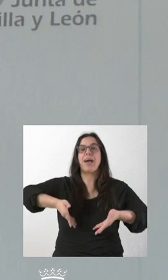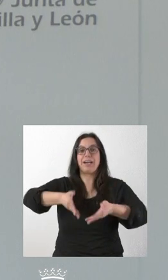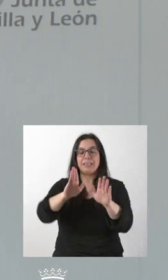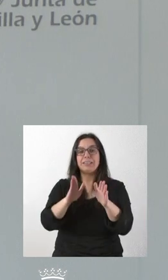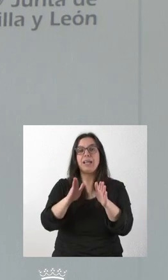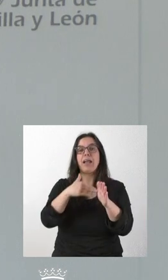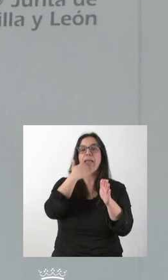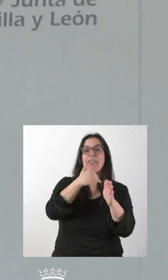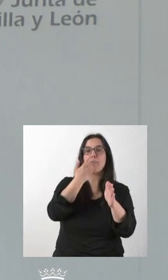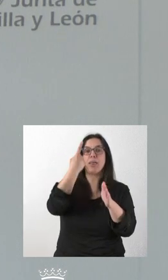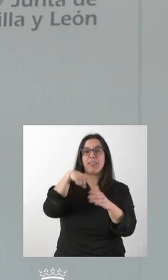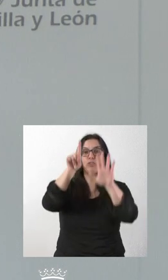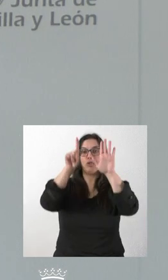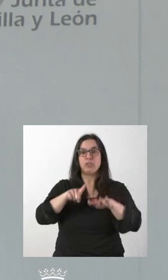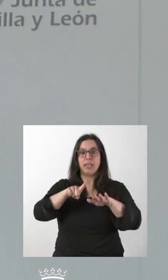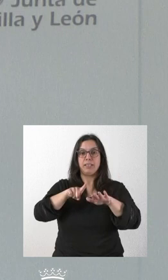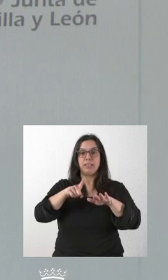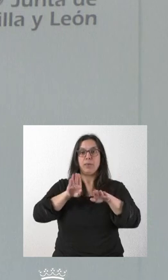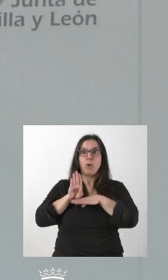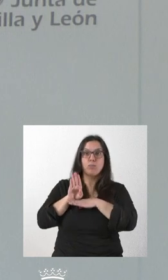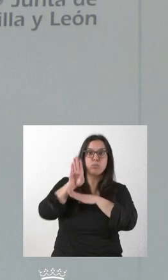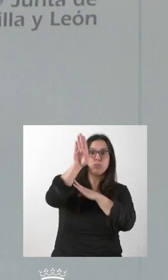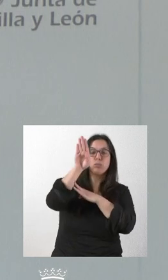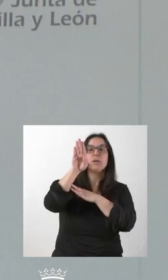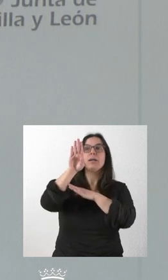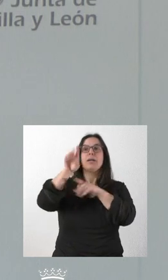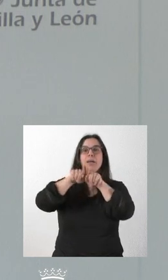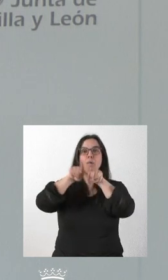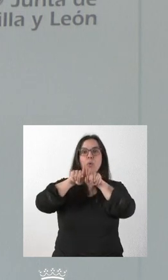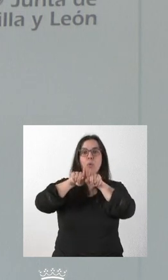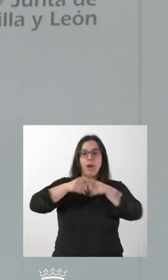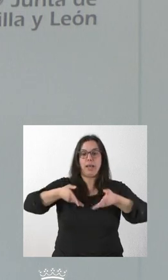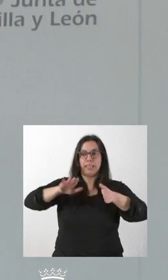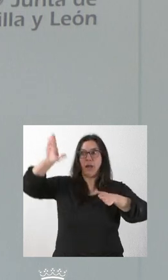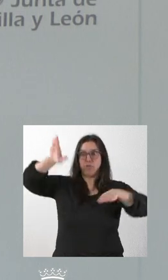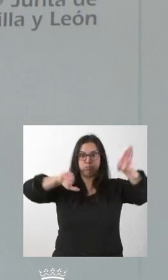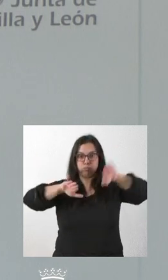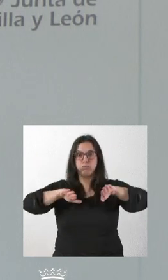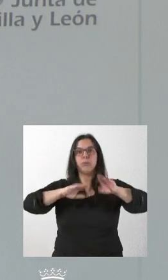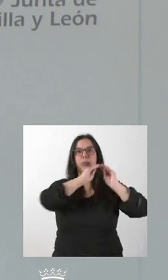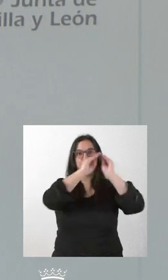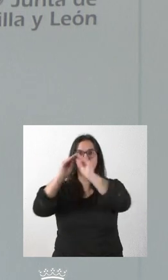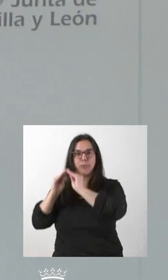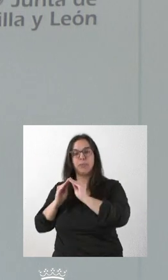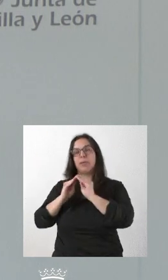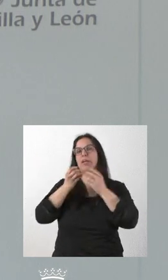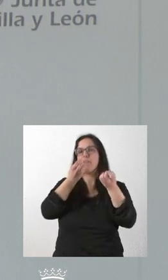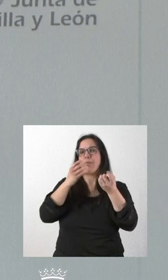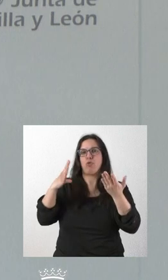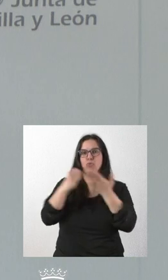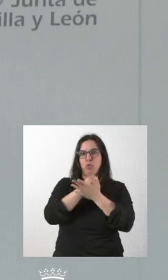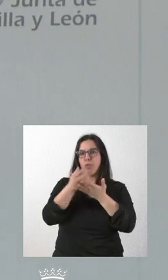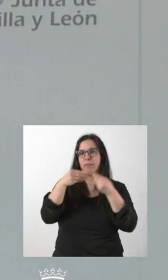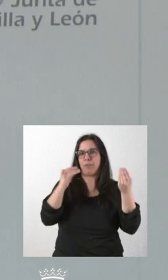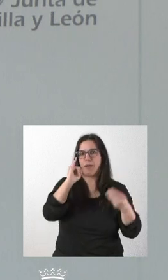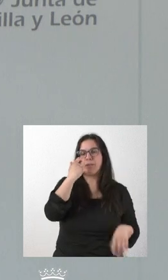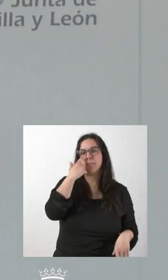Zamora 106, en el puerto de La Canda. Tienen ustedes toda la información relativa a esta cuestión. La Junta